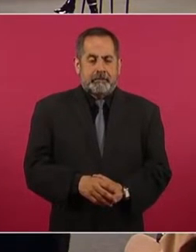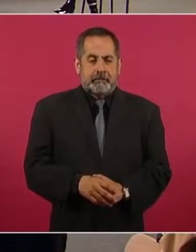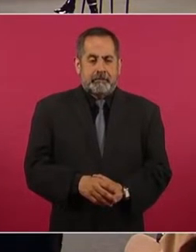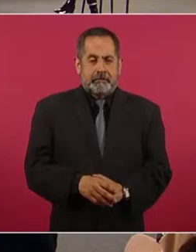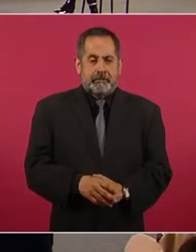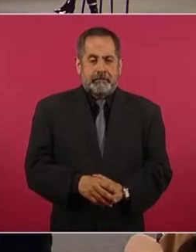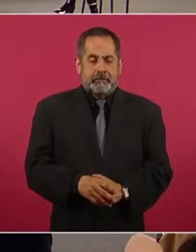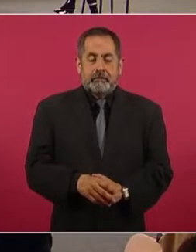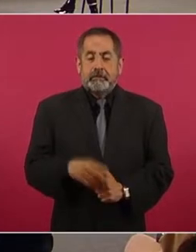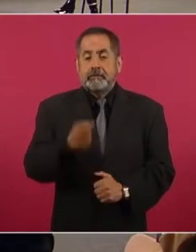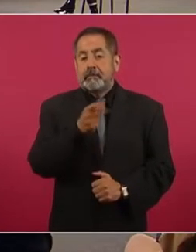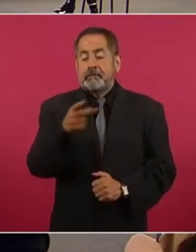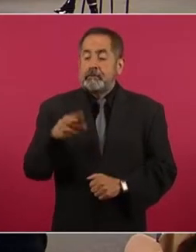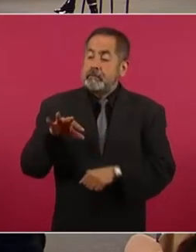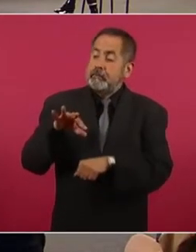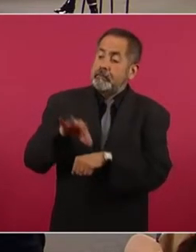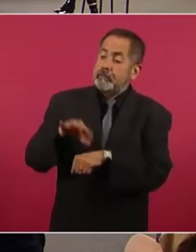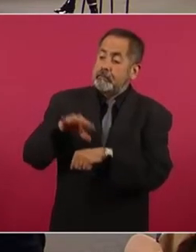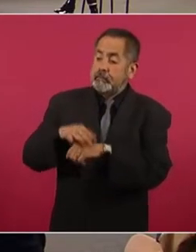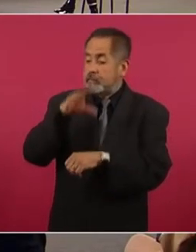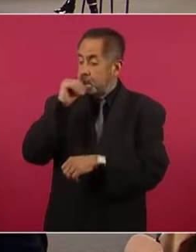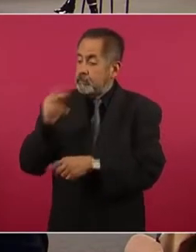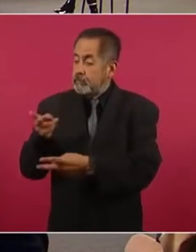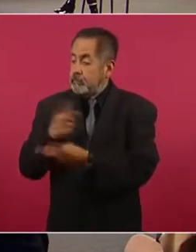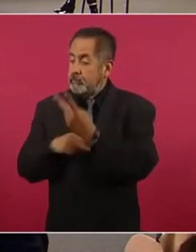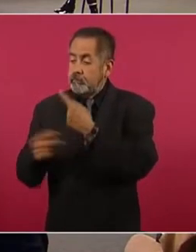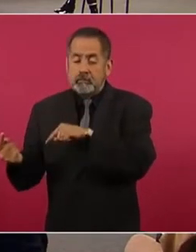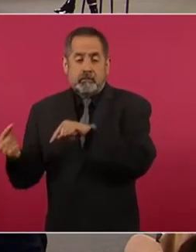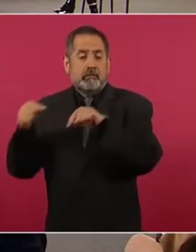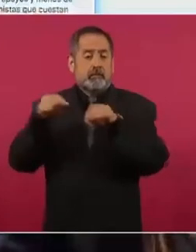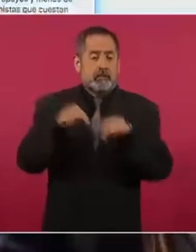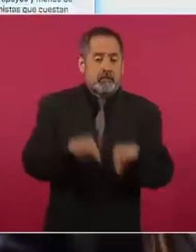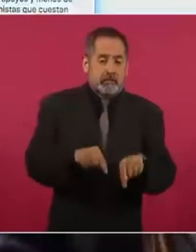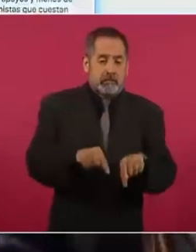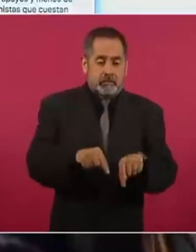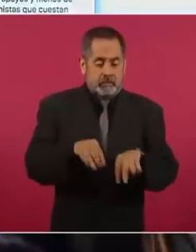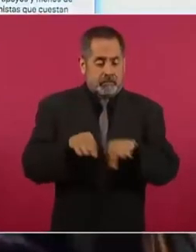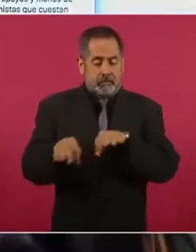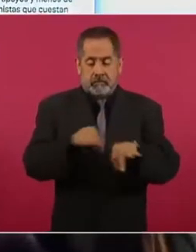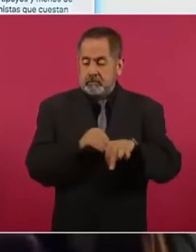Los médicos cubanos trabajan en México como mano de obra esclava.